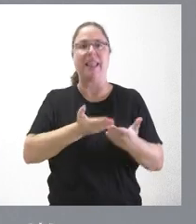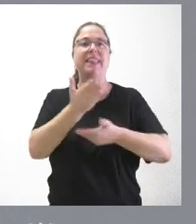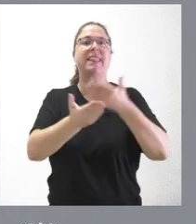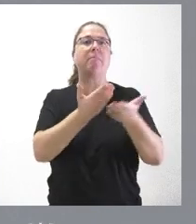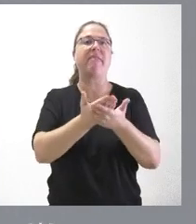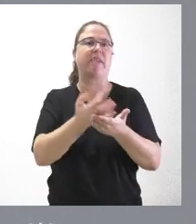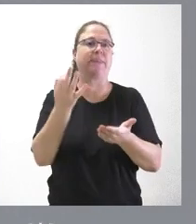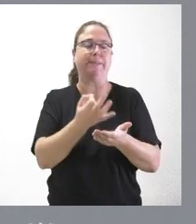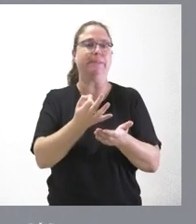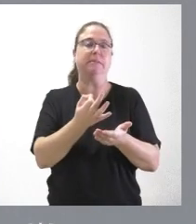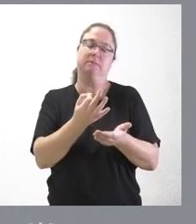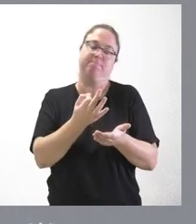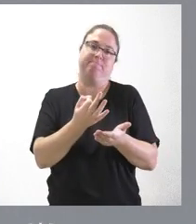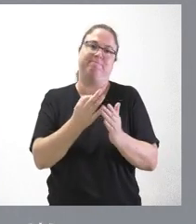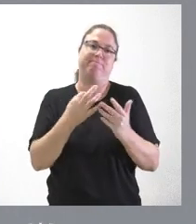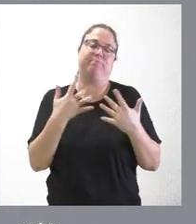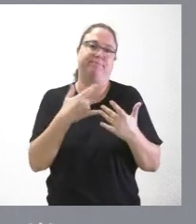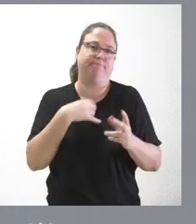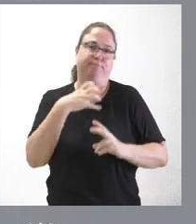alumnos pues me parece precipitado por mi parte.